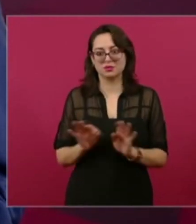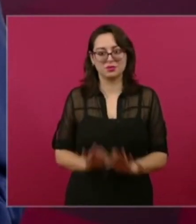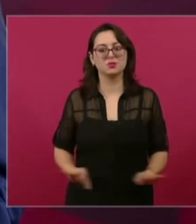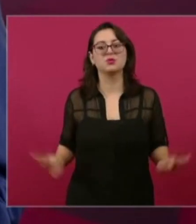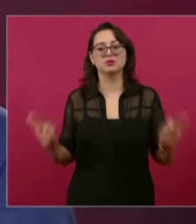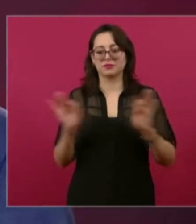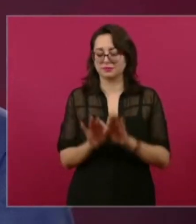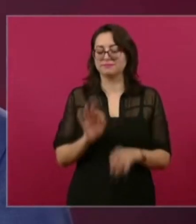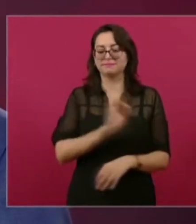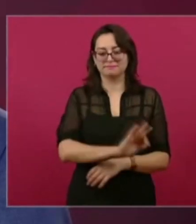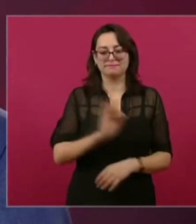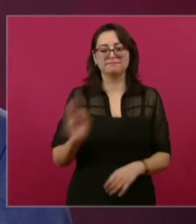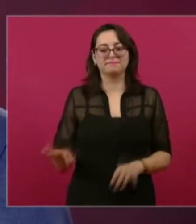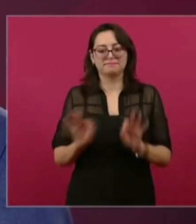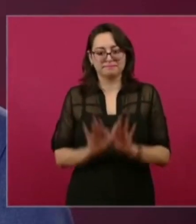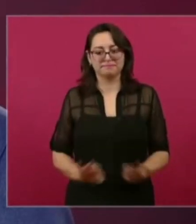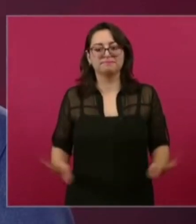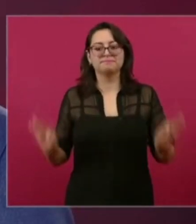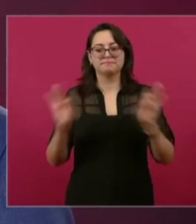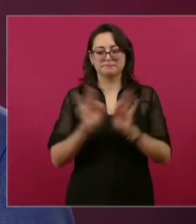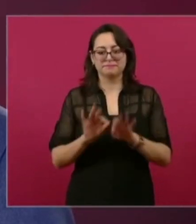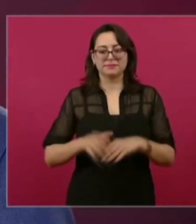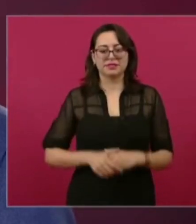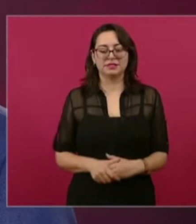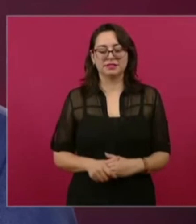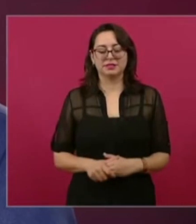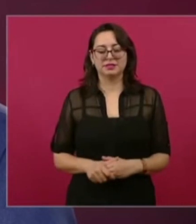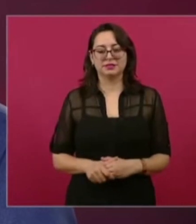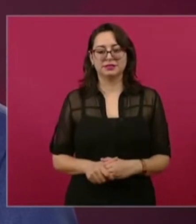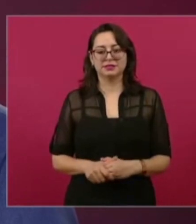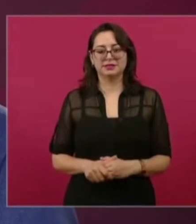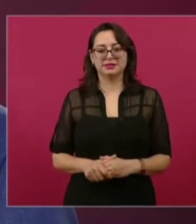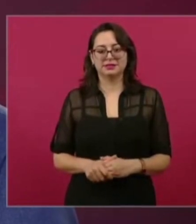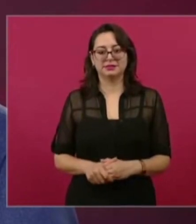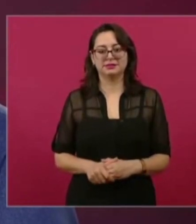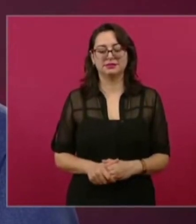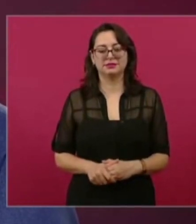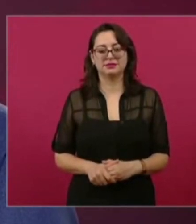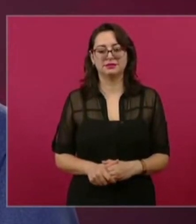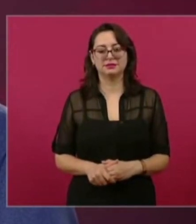una fecha así, es muy importante,